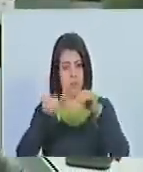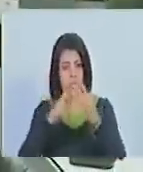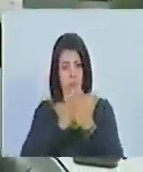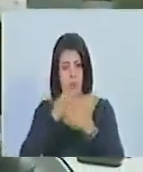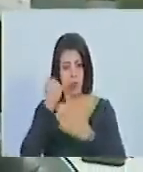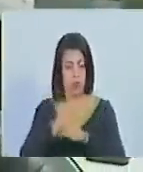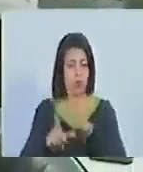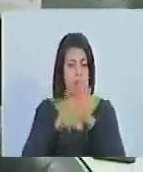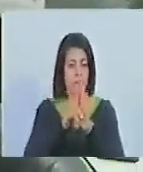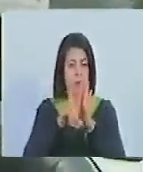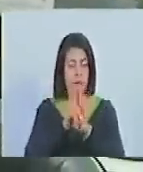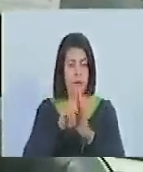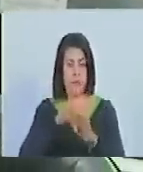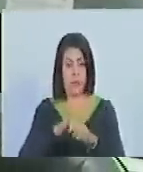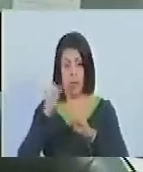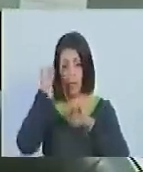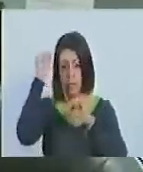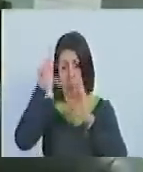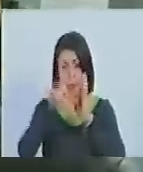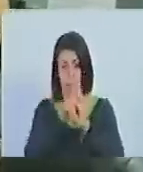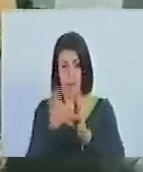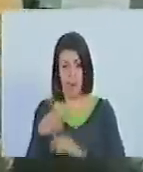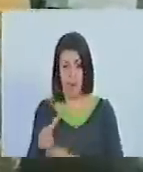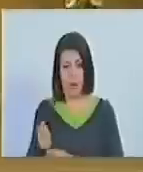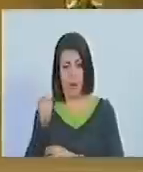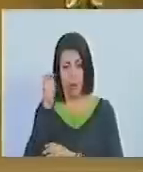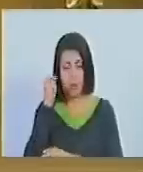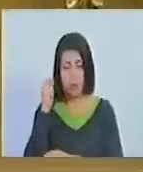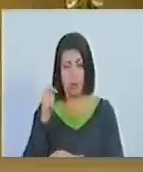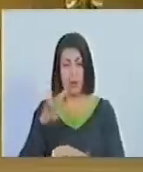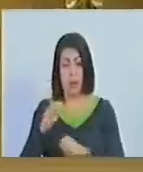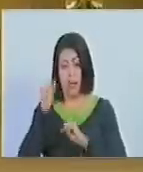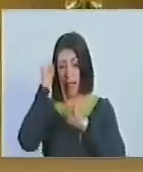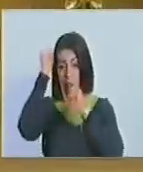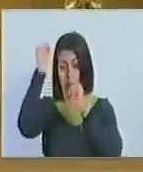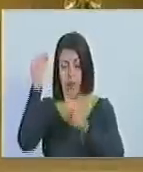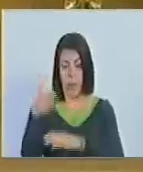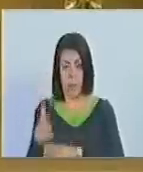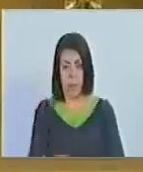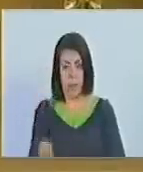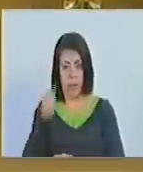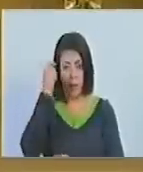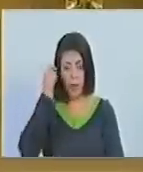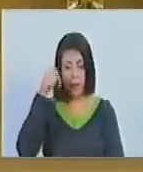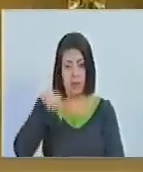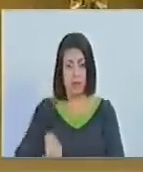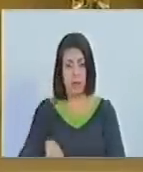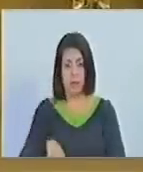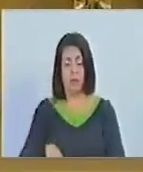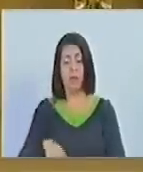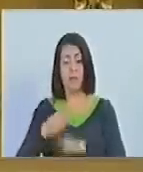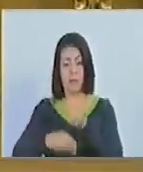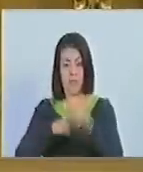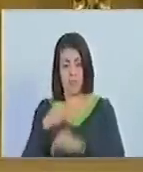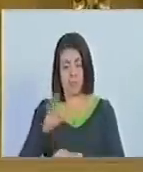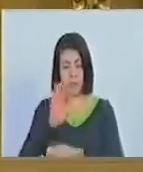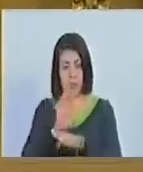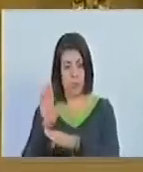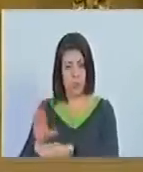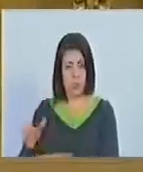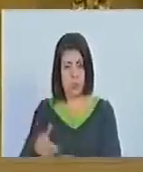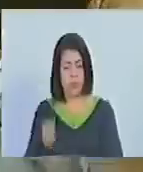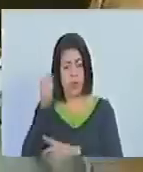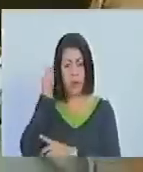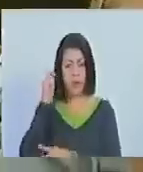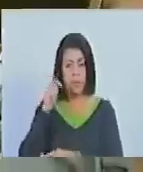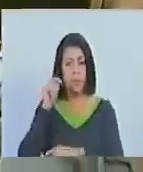proyecto de ley que viva la ley de pesca y agricultura que vivan los pescadores pescadoras acuicultores y acuicultoras de la